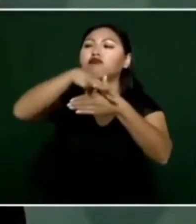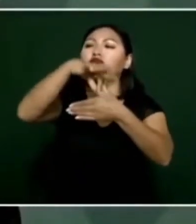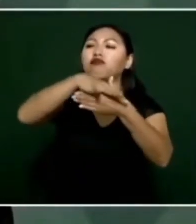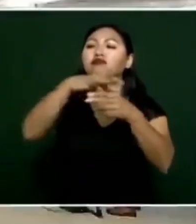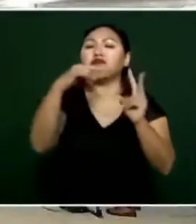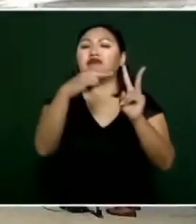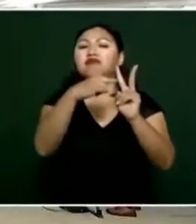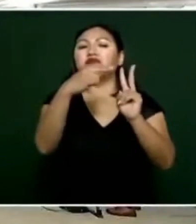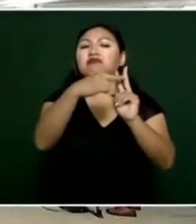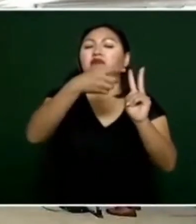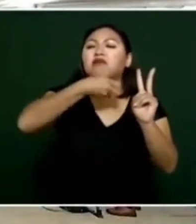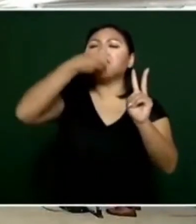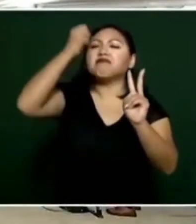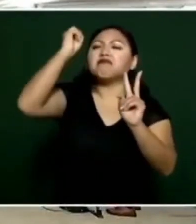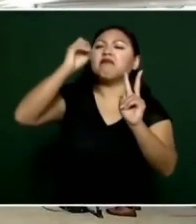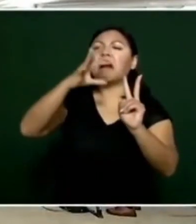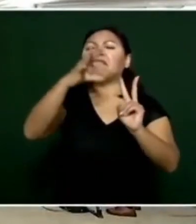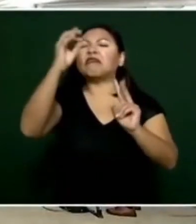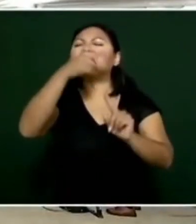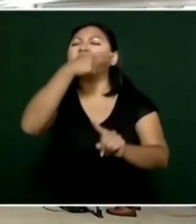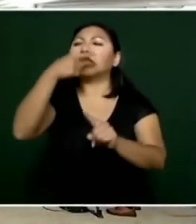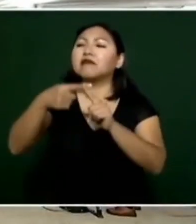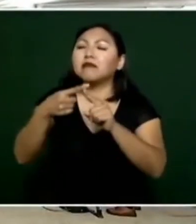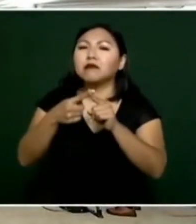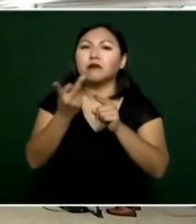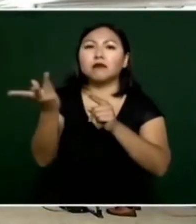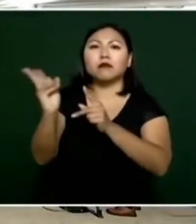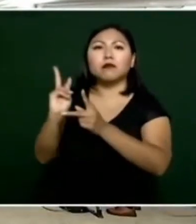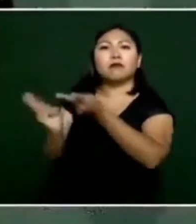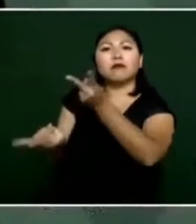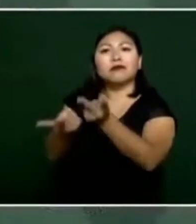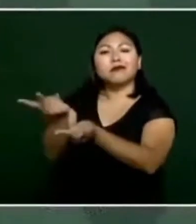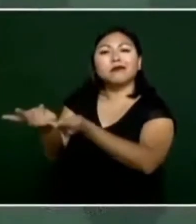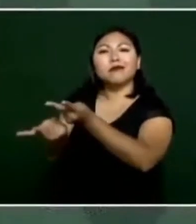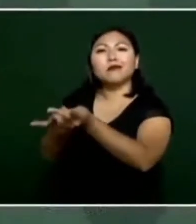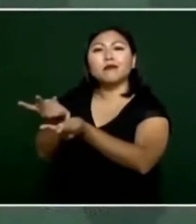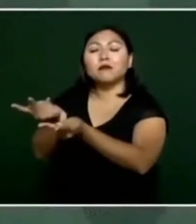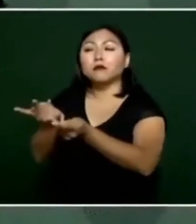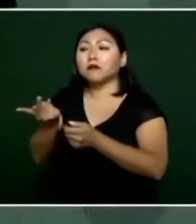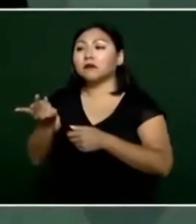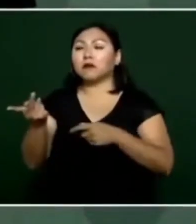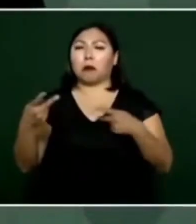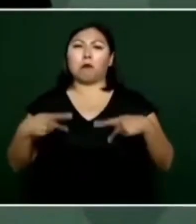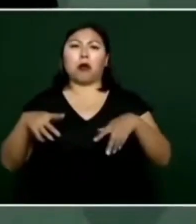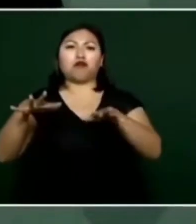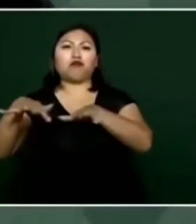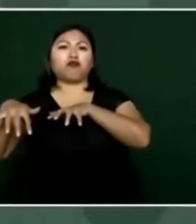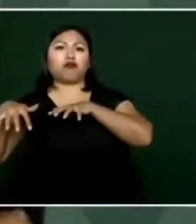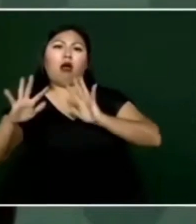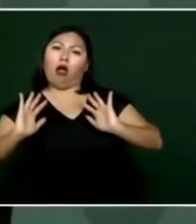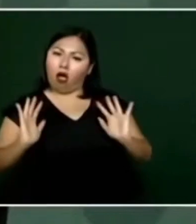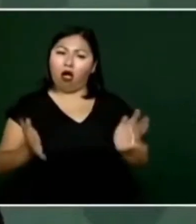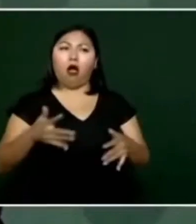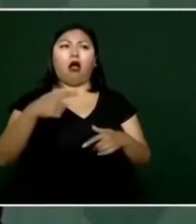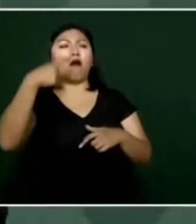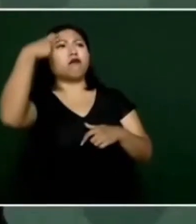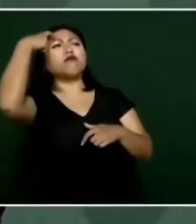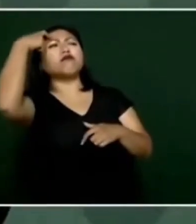y el que se inconforma pues también tiene derecho